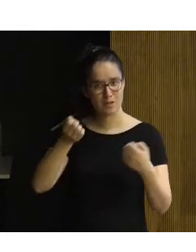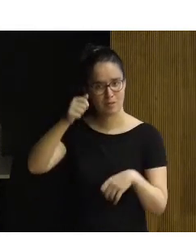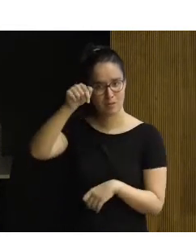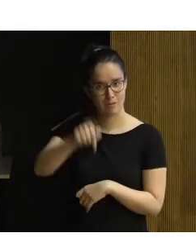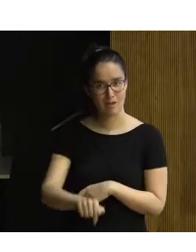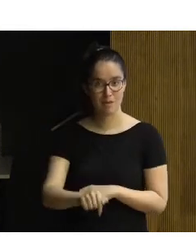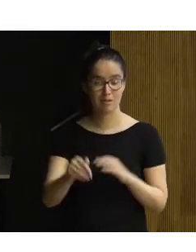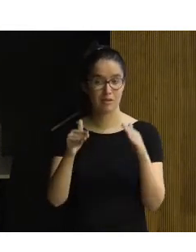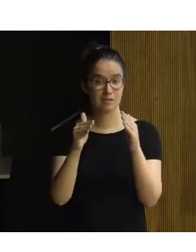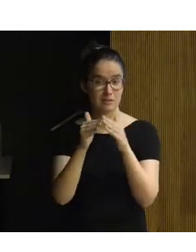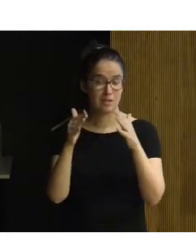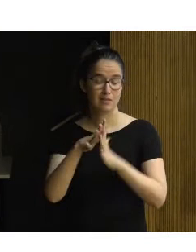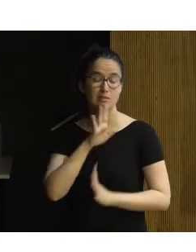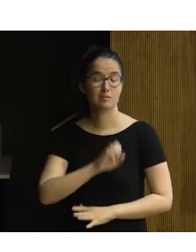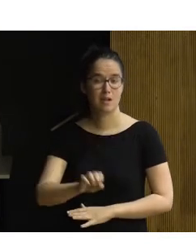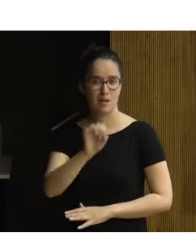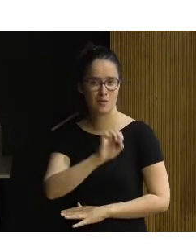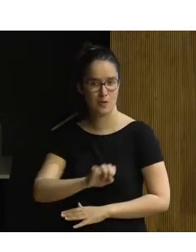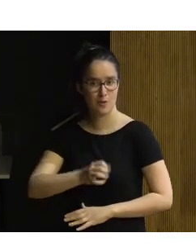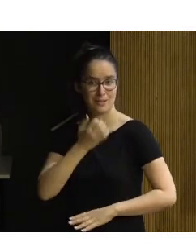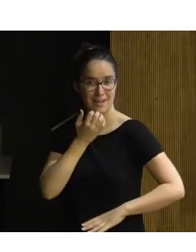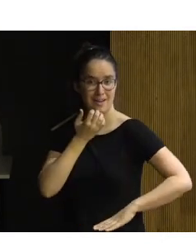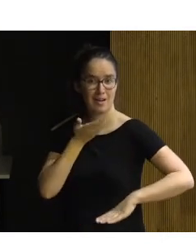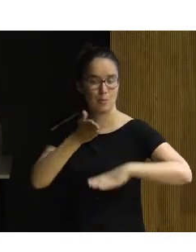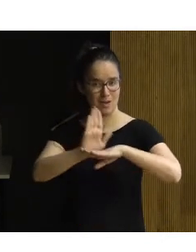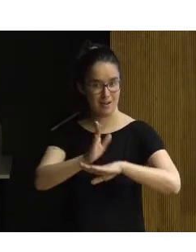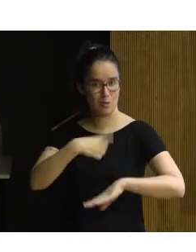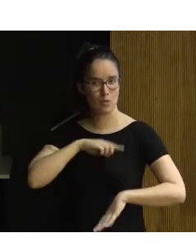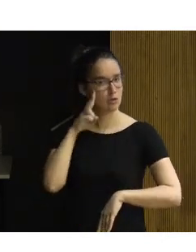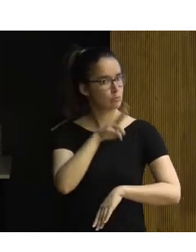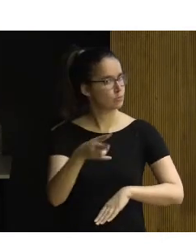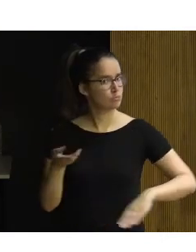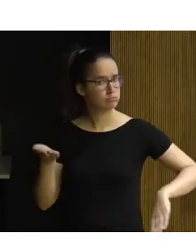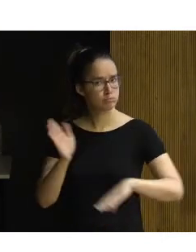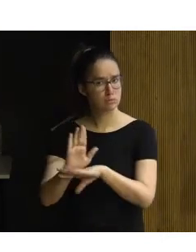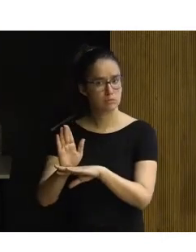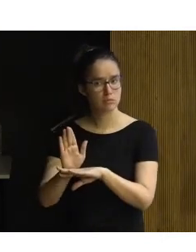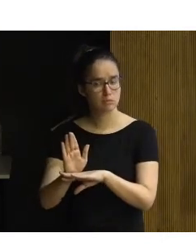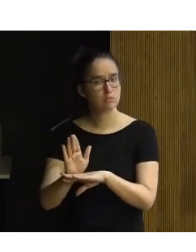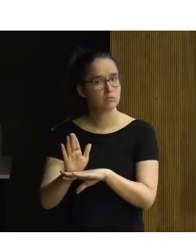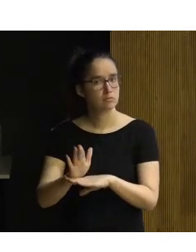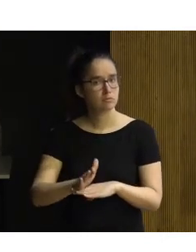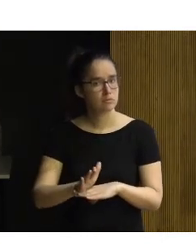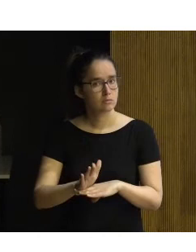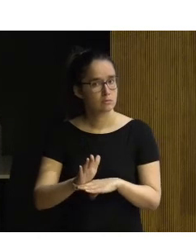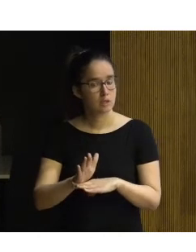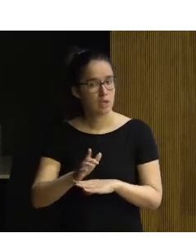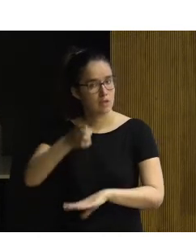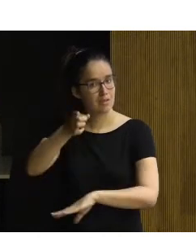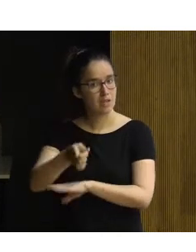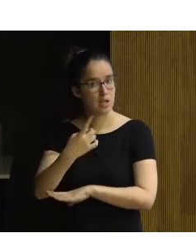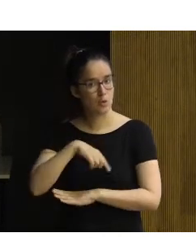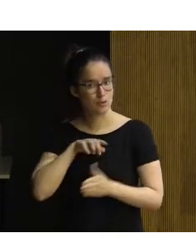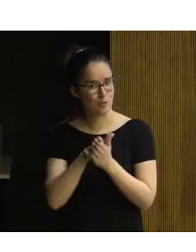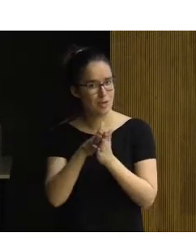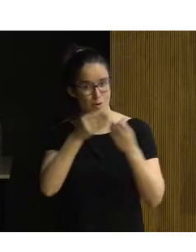en esta casa magnífica, ejemplar, entre nuestros museos, que con tanto acierto dirige nuestro